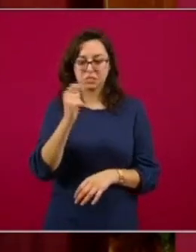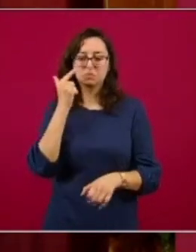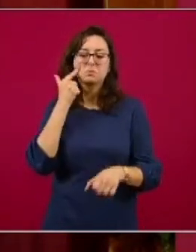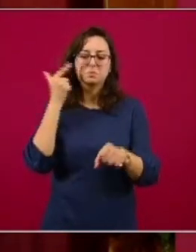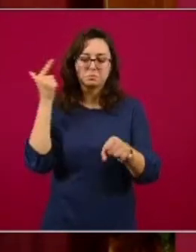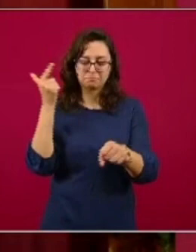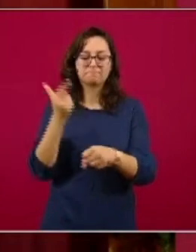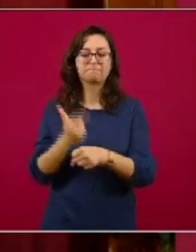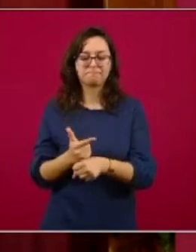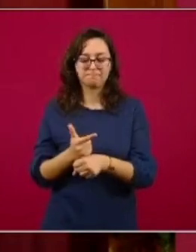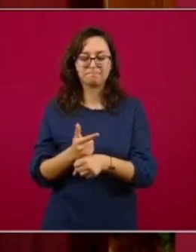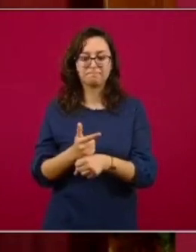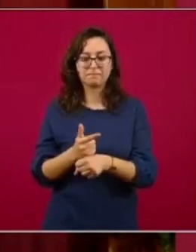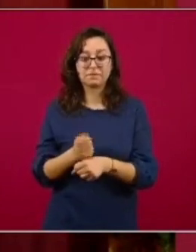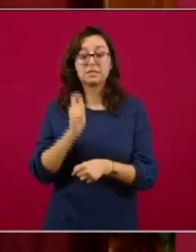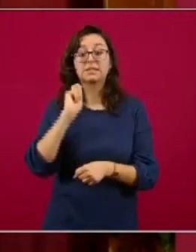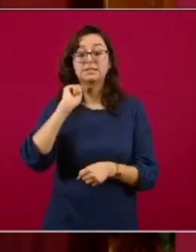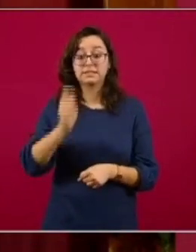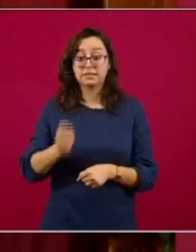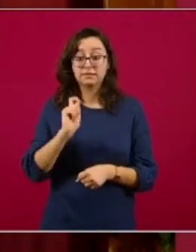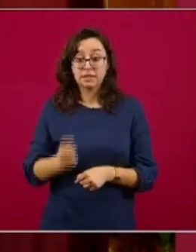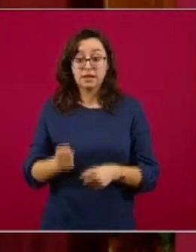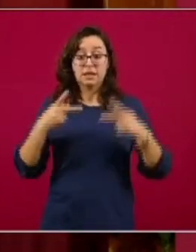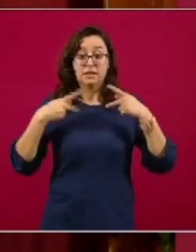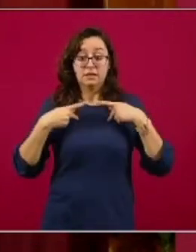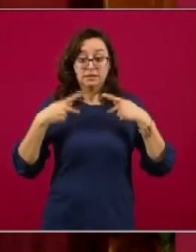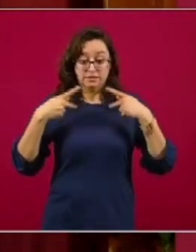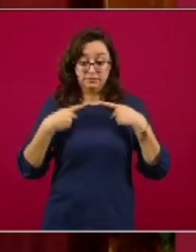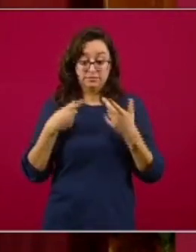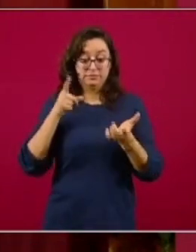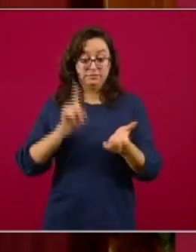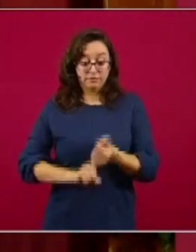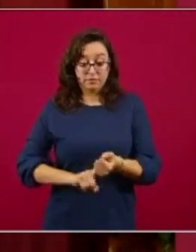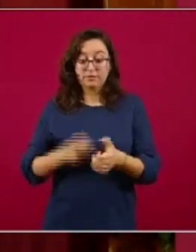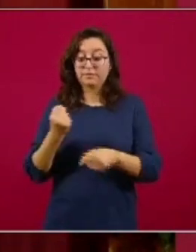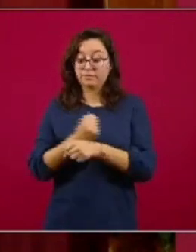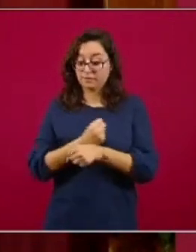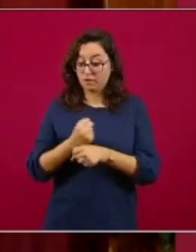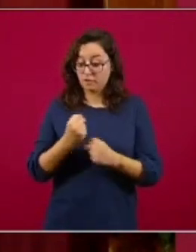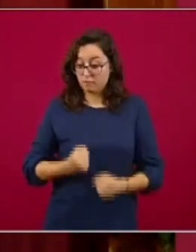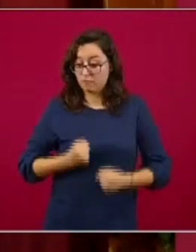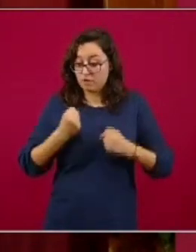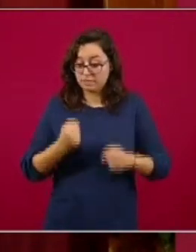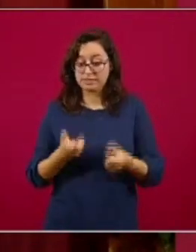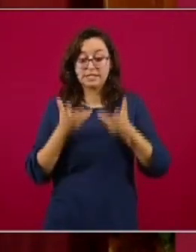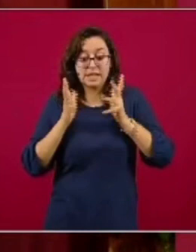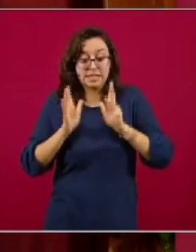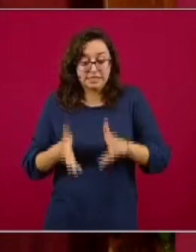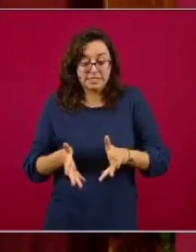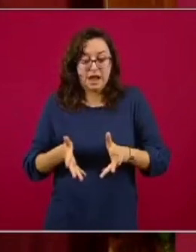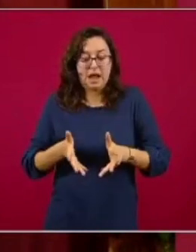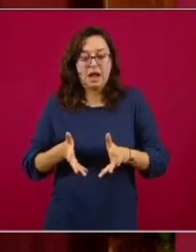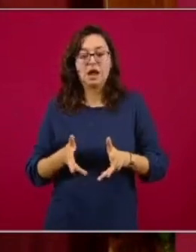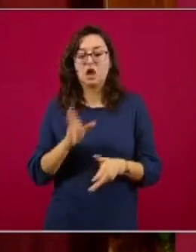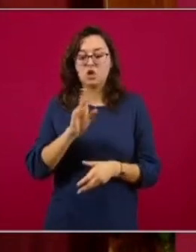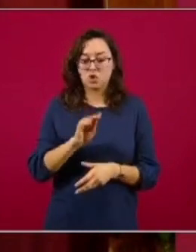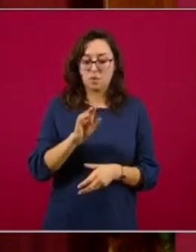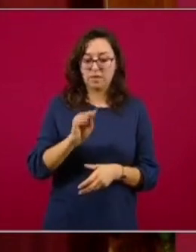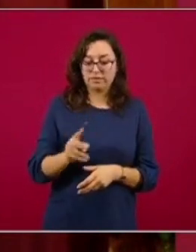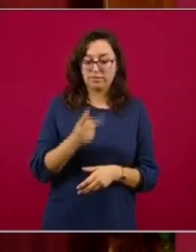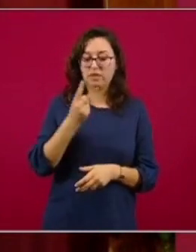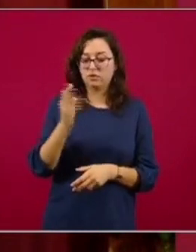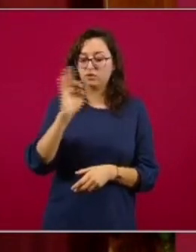otras palabras, de la totalidad de personas que tienen realmente anticuerpos. El 92% es